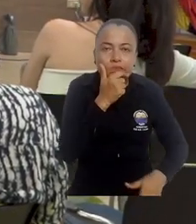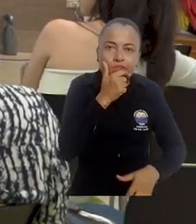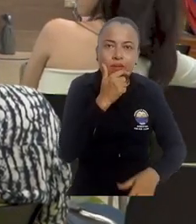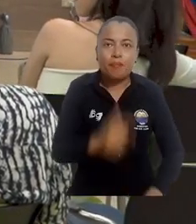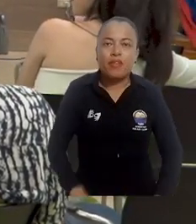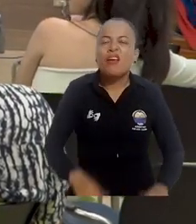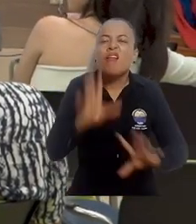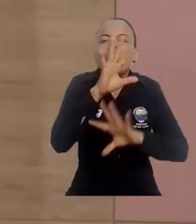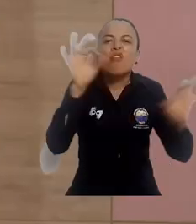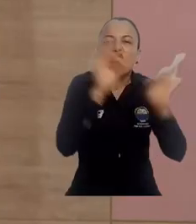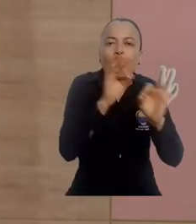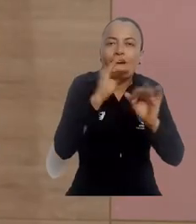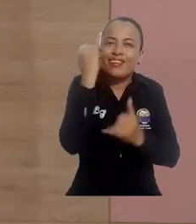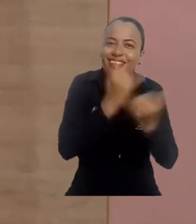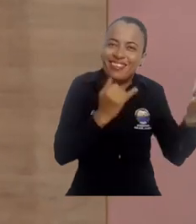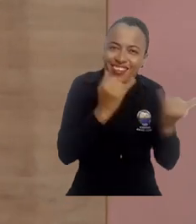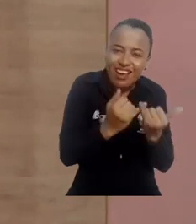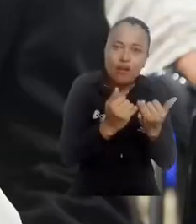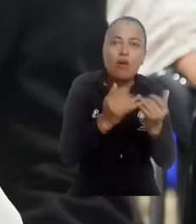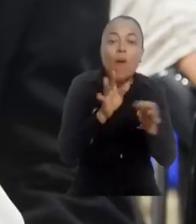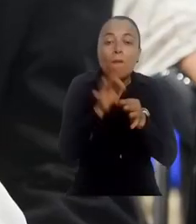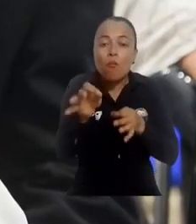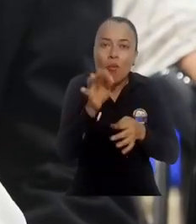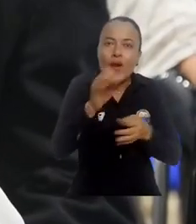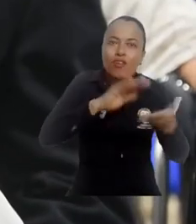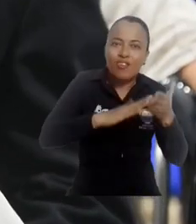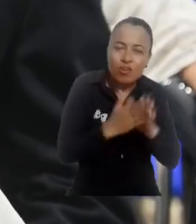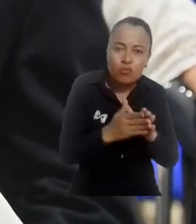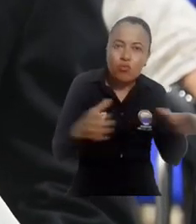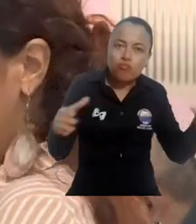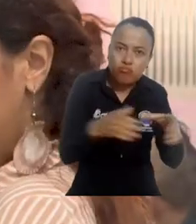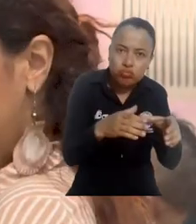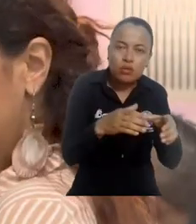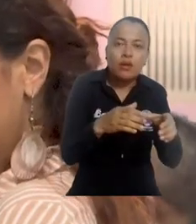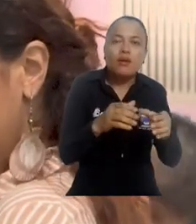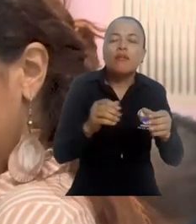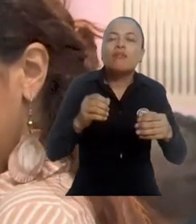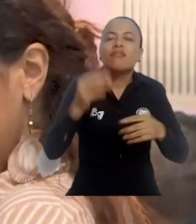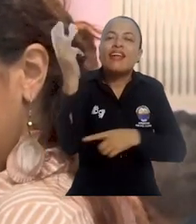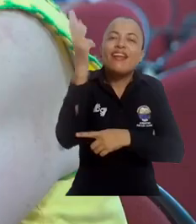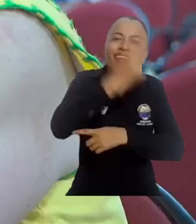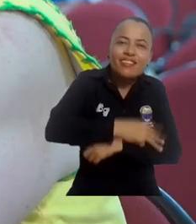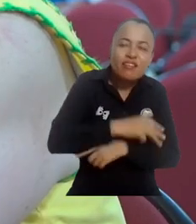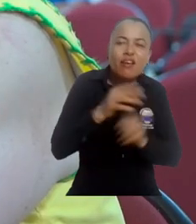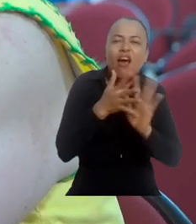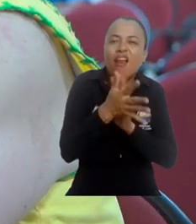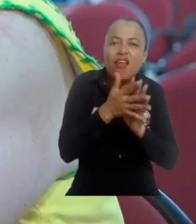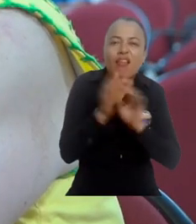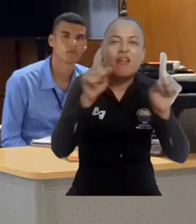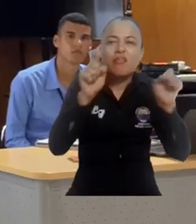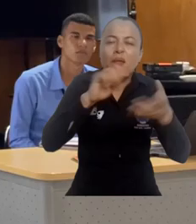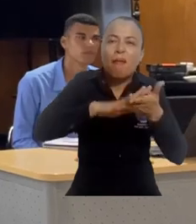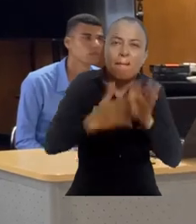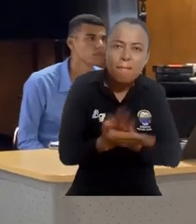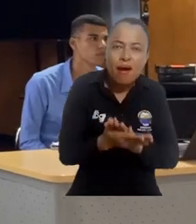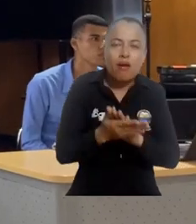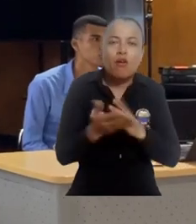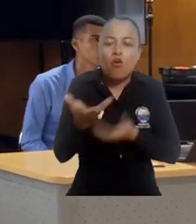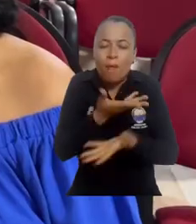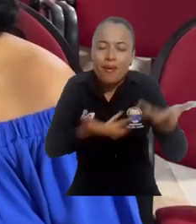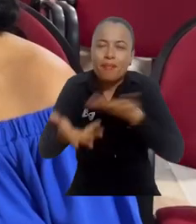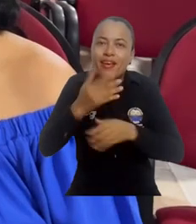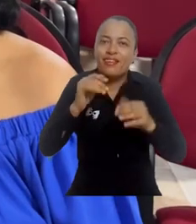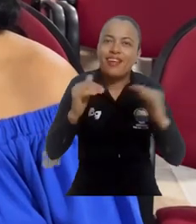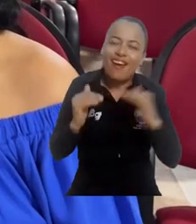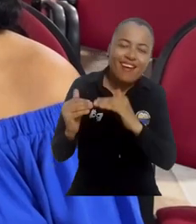la identidad y dignidad de los pueblos y colectivos, el evento abordó durante tres días temas cruciales como la paz, la convivencia, equidad